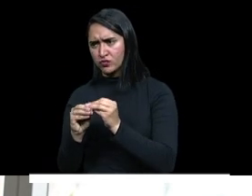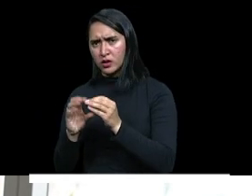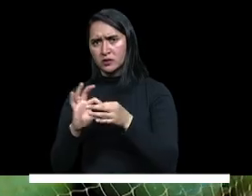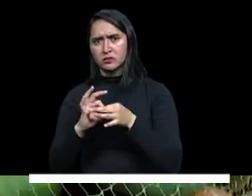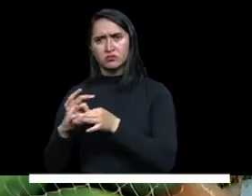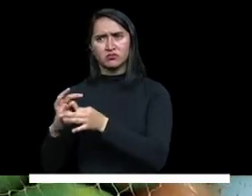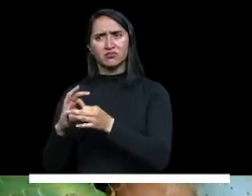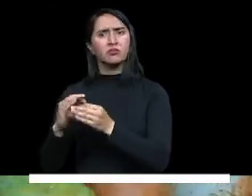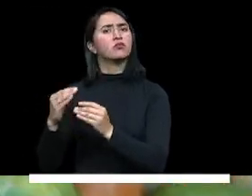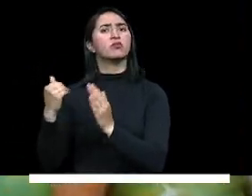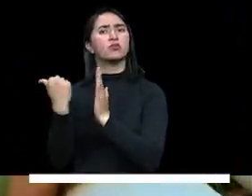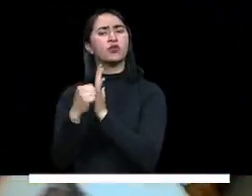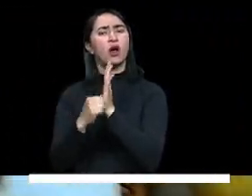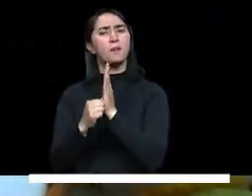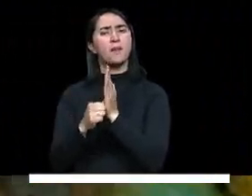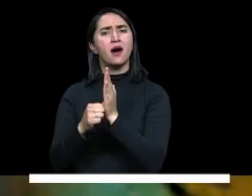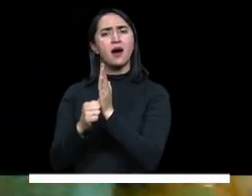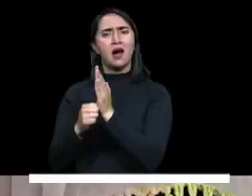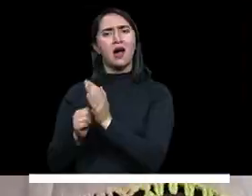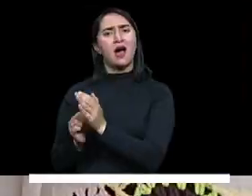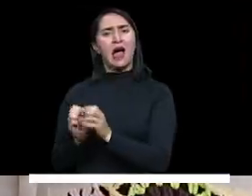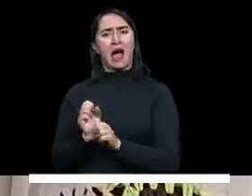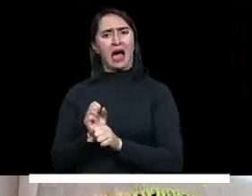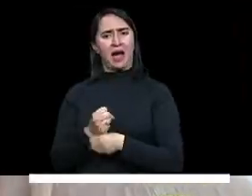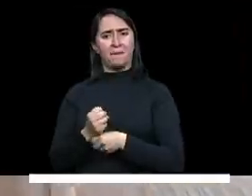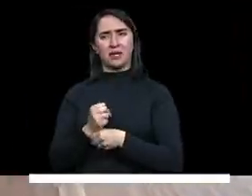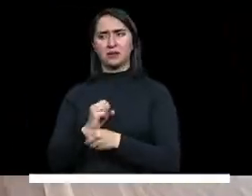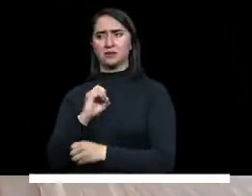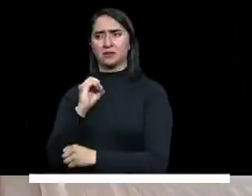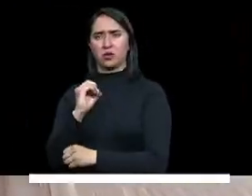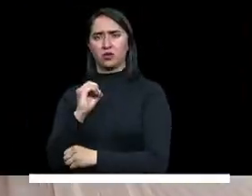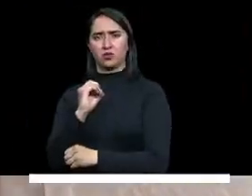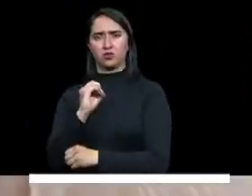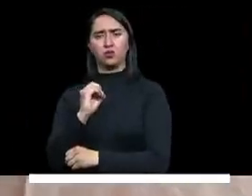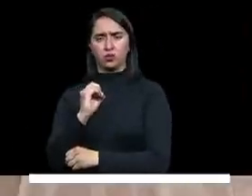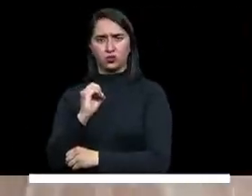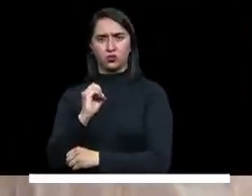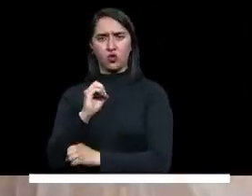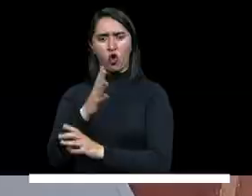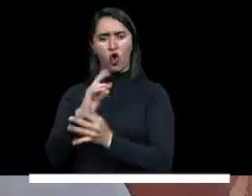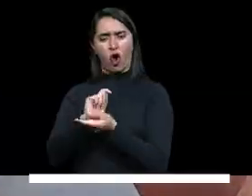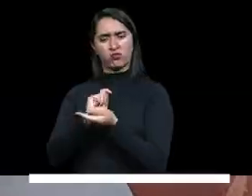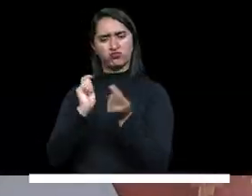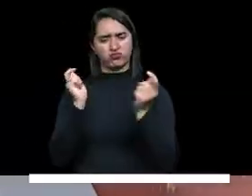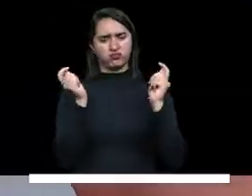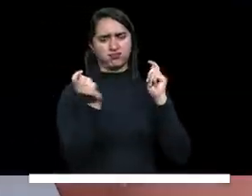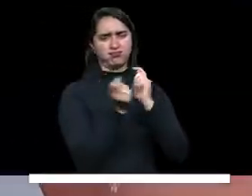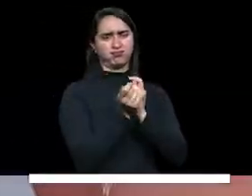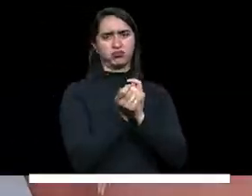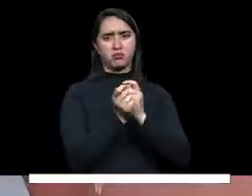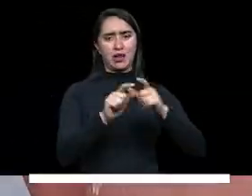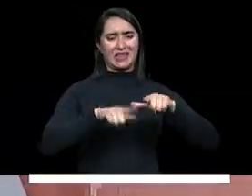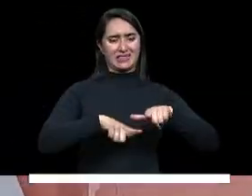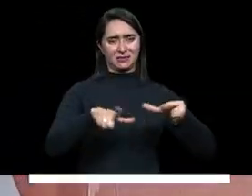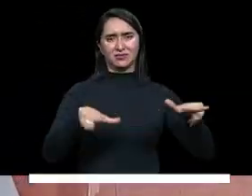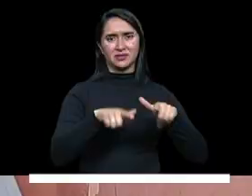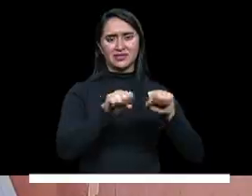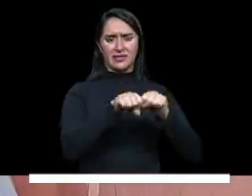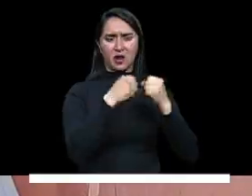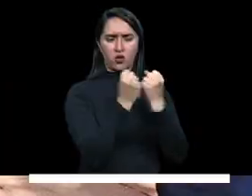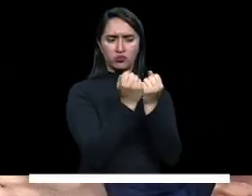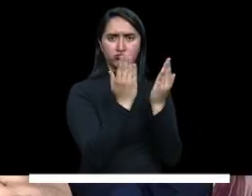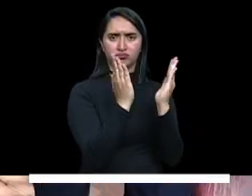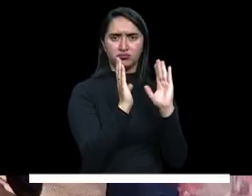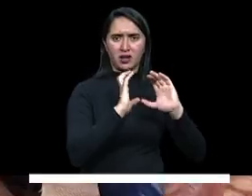que lidera la presidencia de la República y con el cual pretendemos trascender las aulas de clase para llegar a los hogares durante